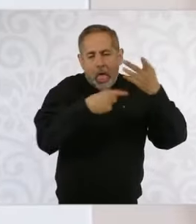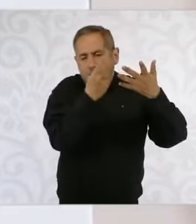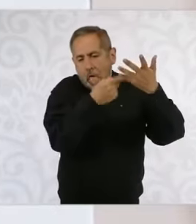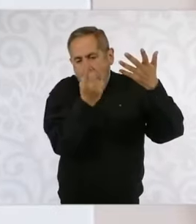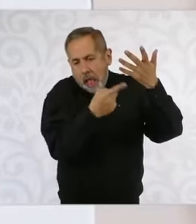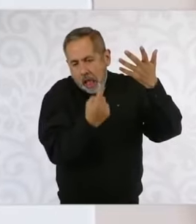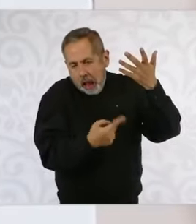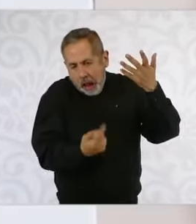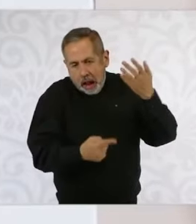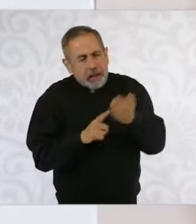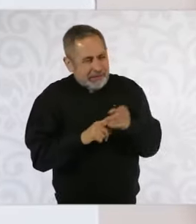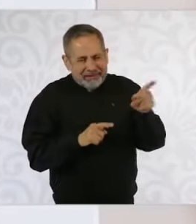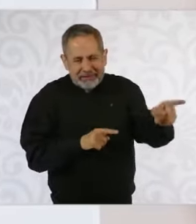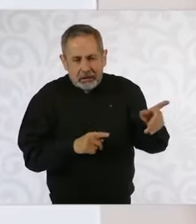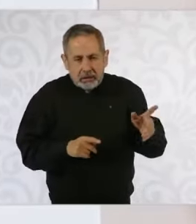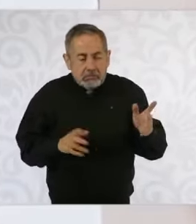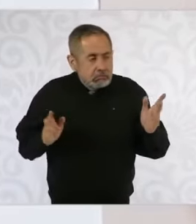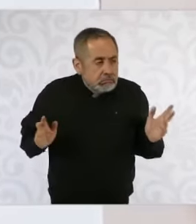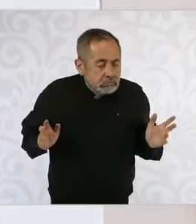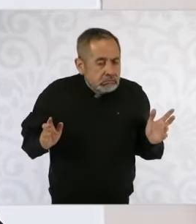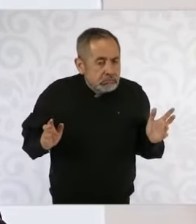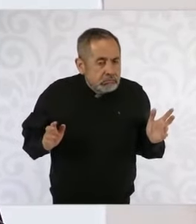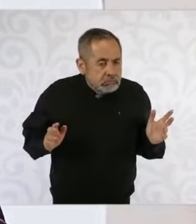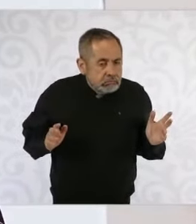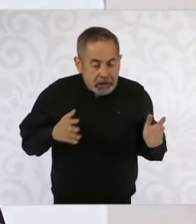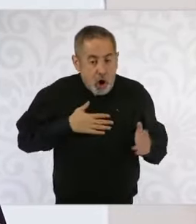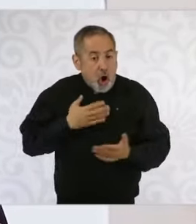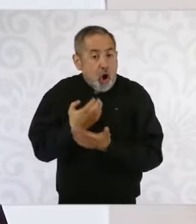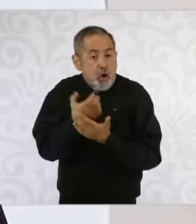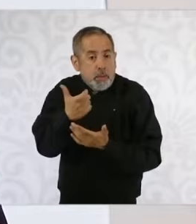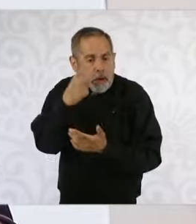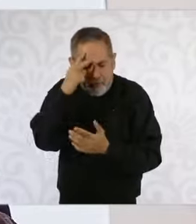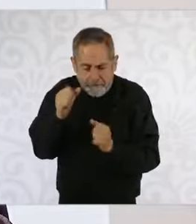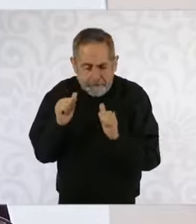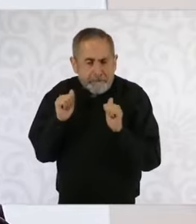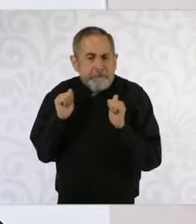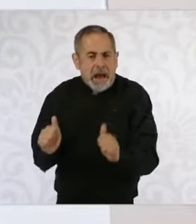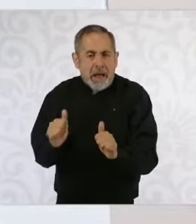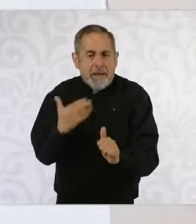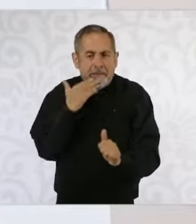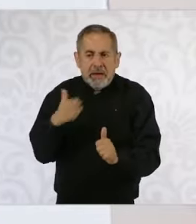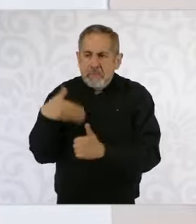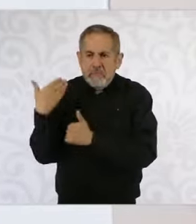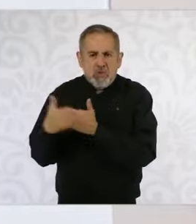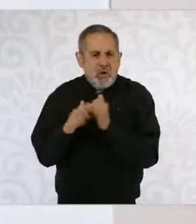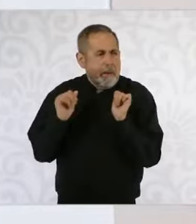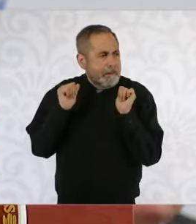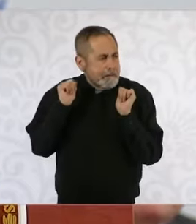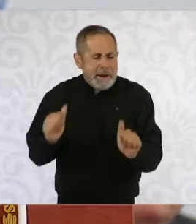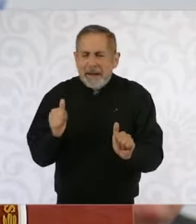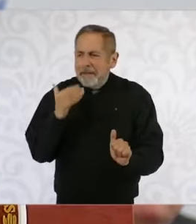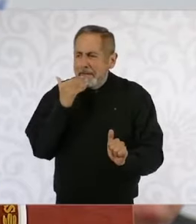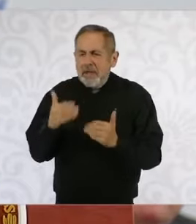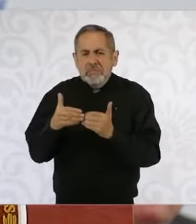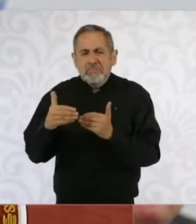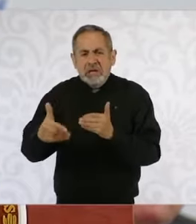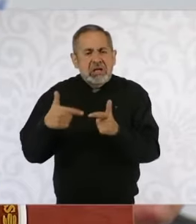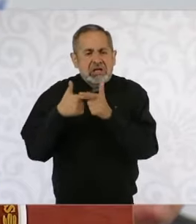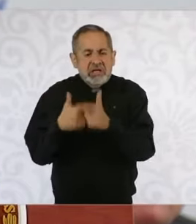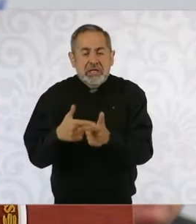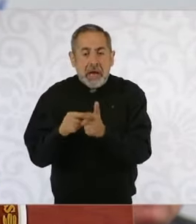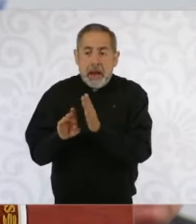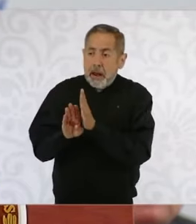van ahí con… Pero la economía mexicana está bien, va a estar bien y vamos a seguir, no solamente